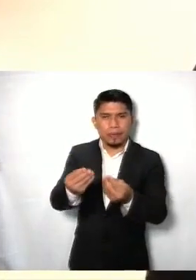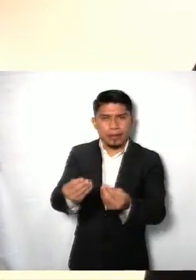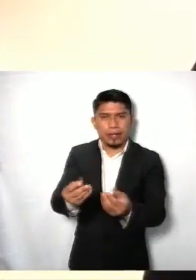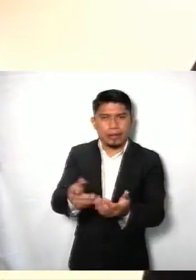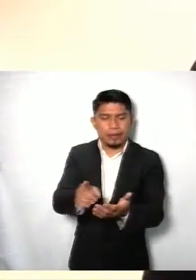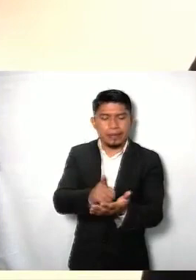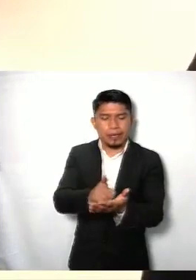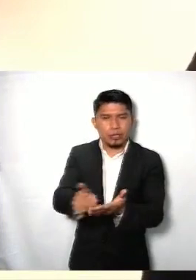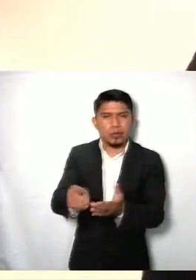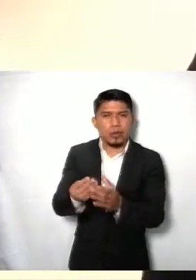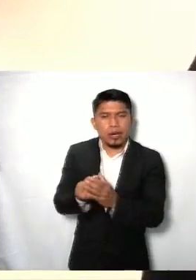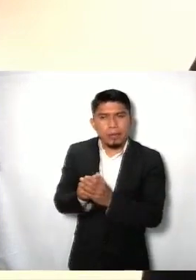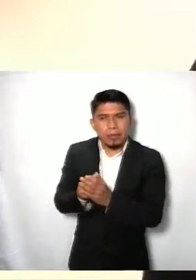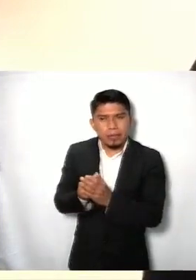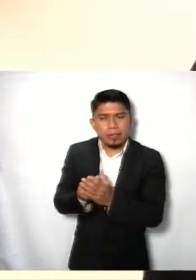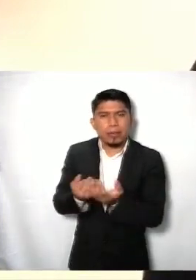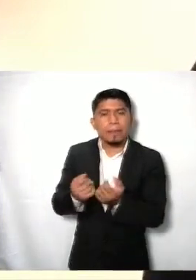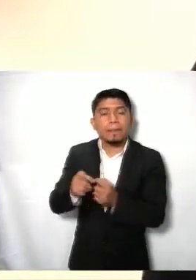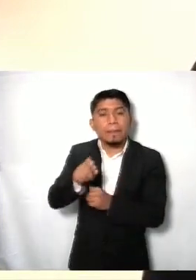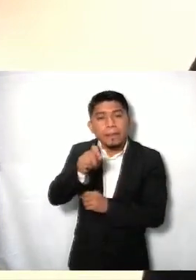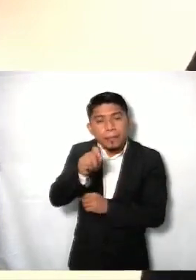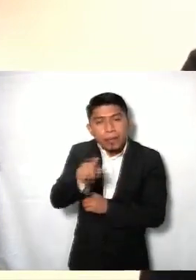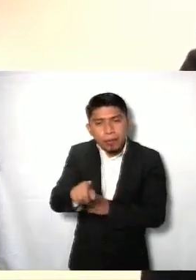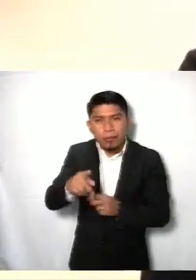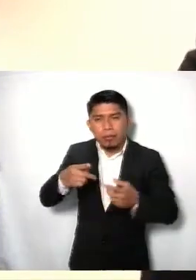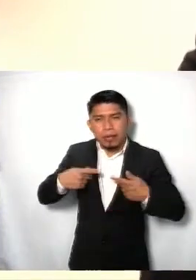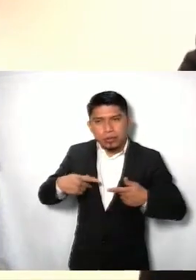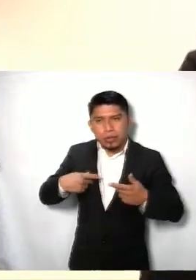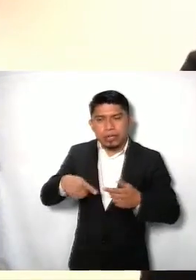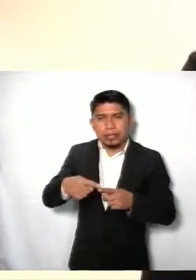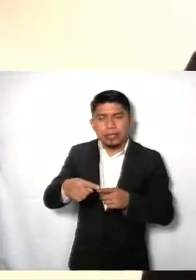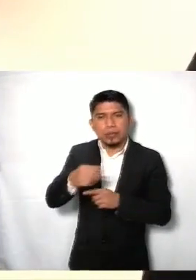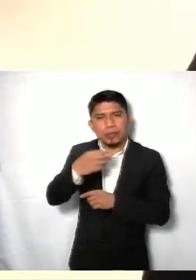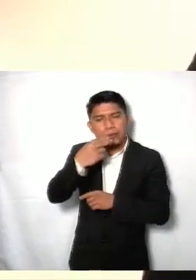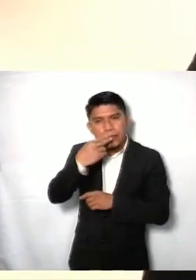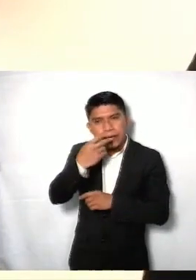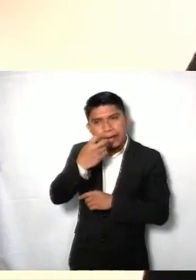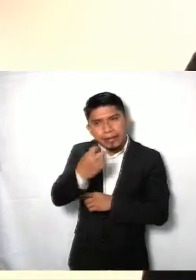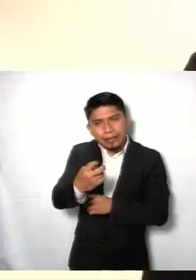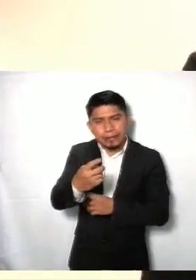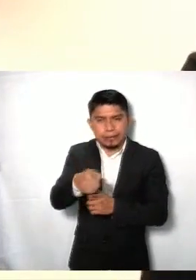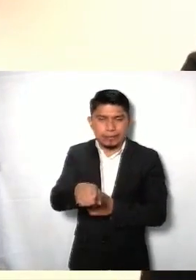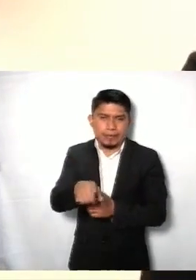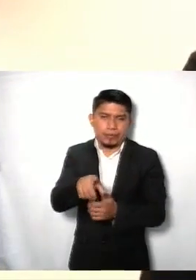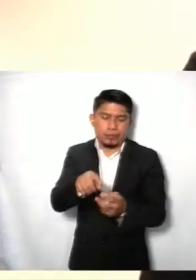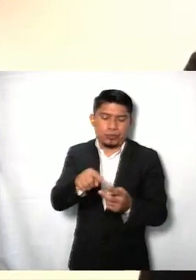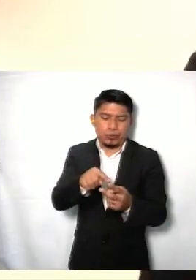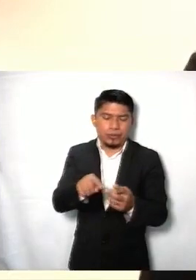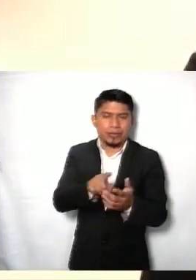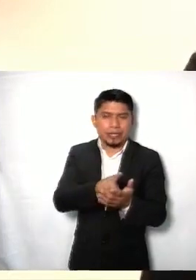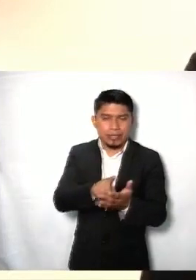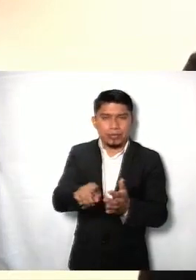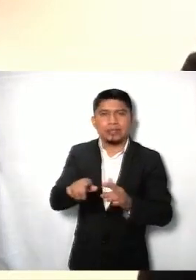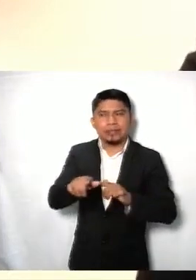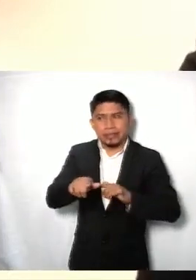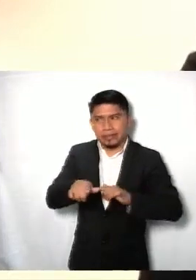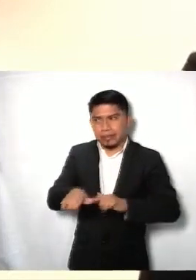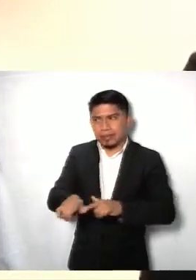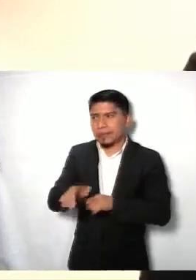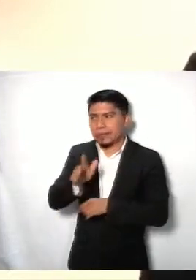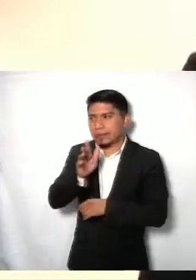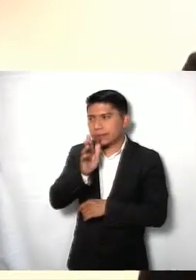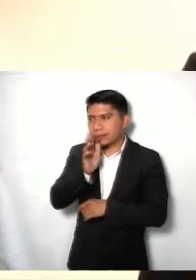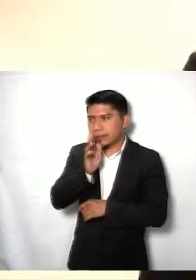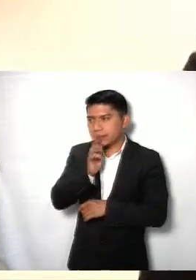el derecho a la privacidad, sino también como usuarios. En todos los sentidos estos dos derechos necesitan seguir vigentes, no se